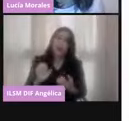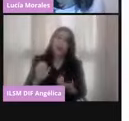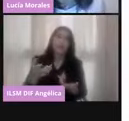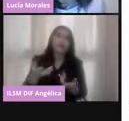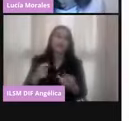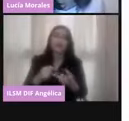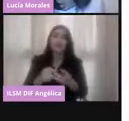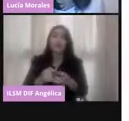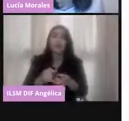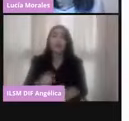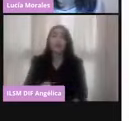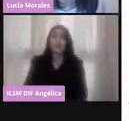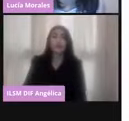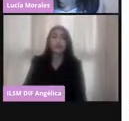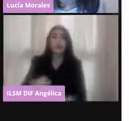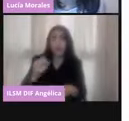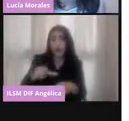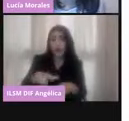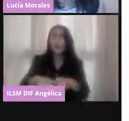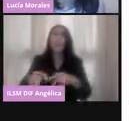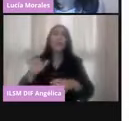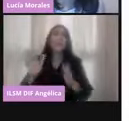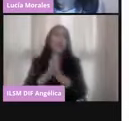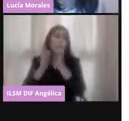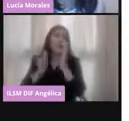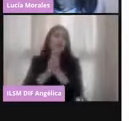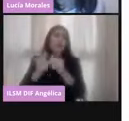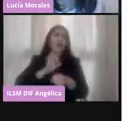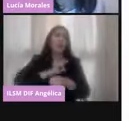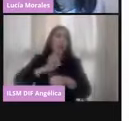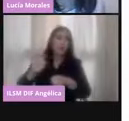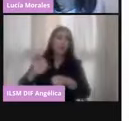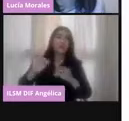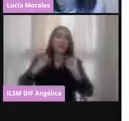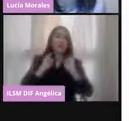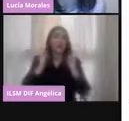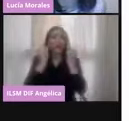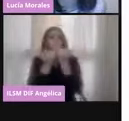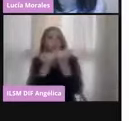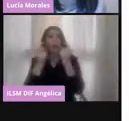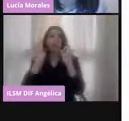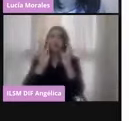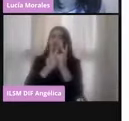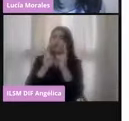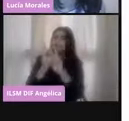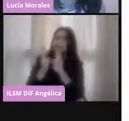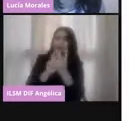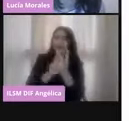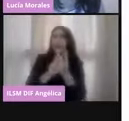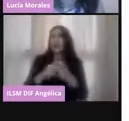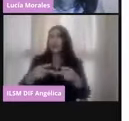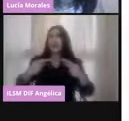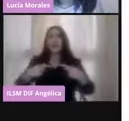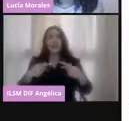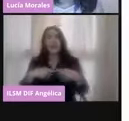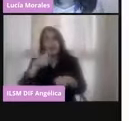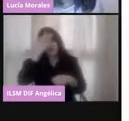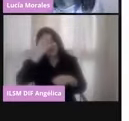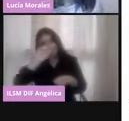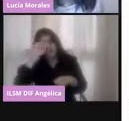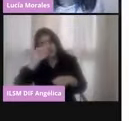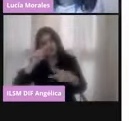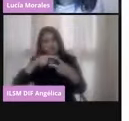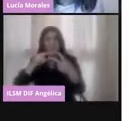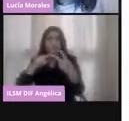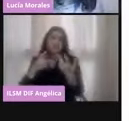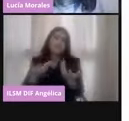podemos participar en juntas vecinales, en asambleas, también como consejeras o consejeros electorales en los tres ámbitos,